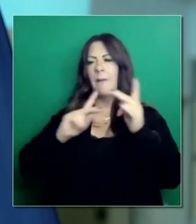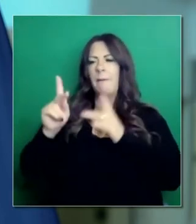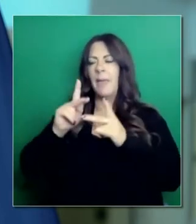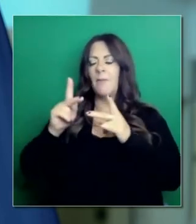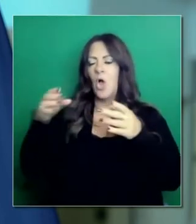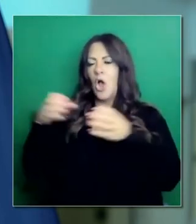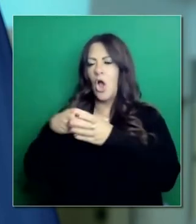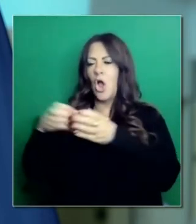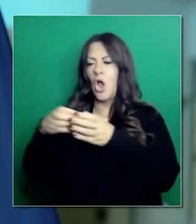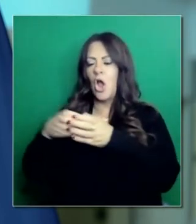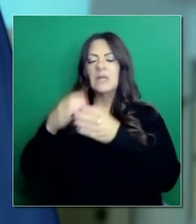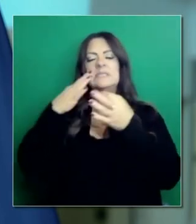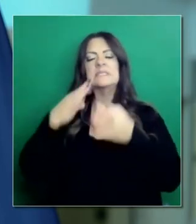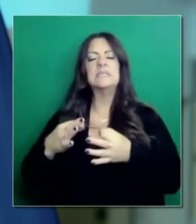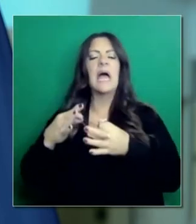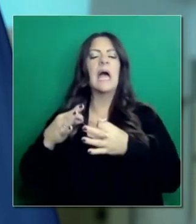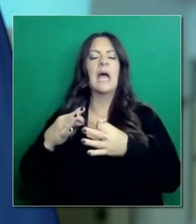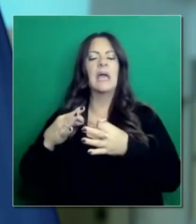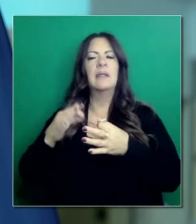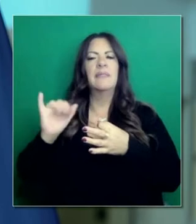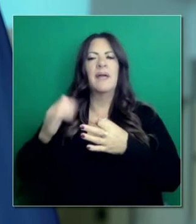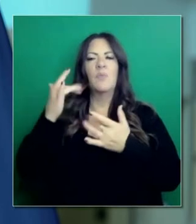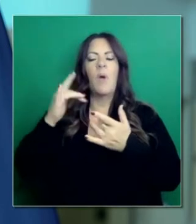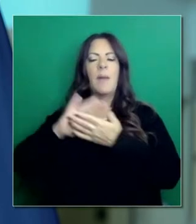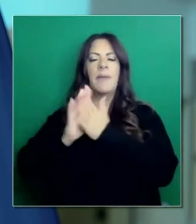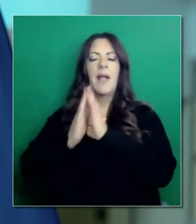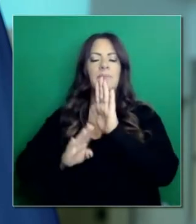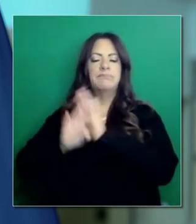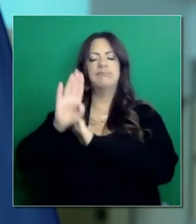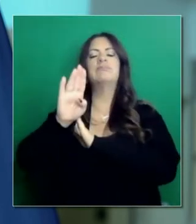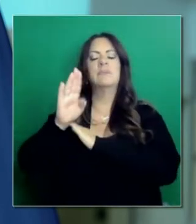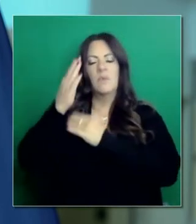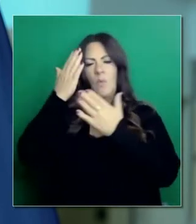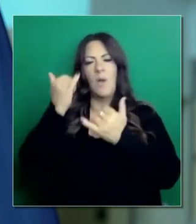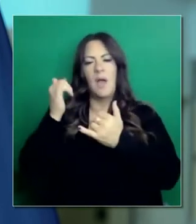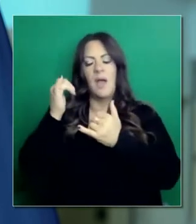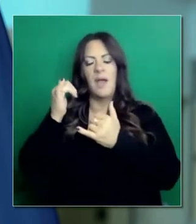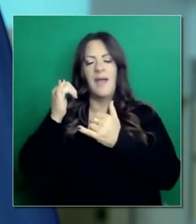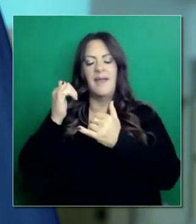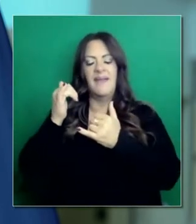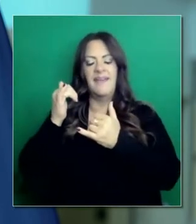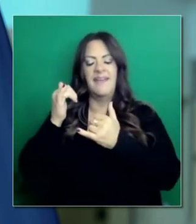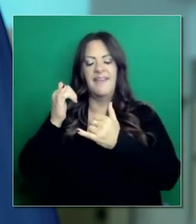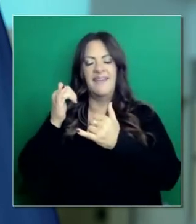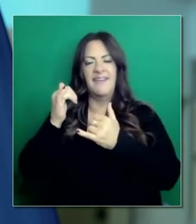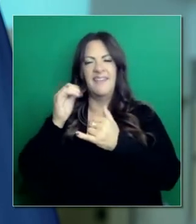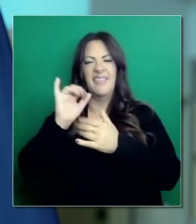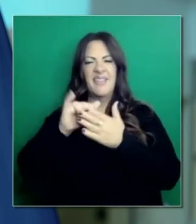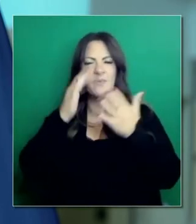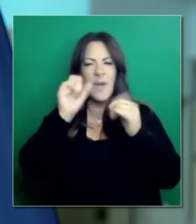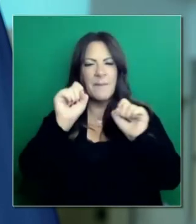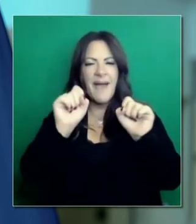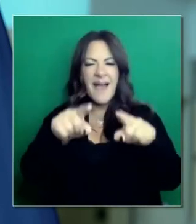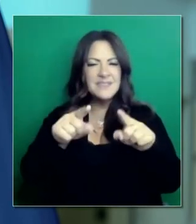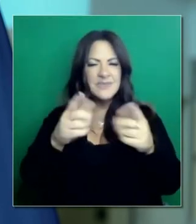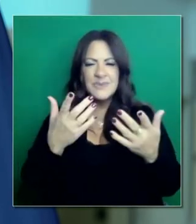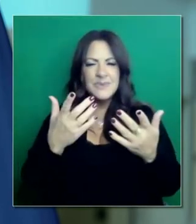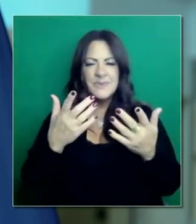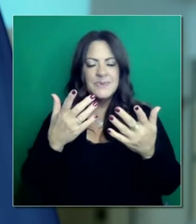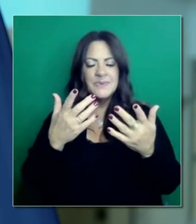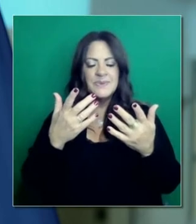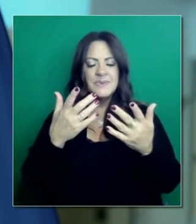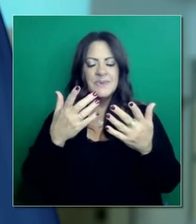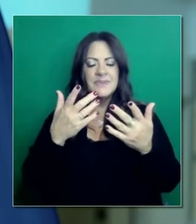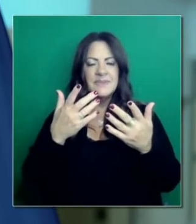y puede llevar al aumento en el sur de California. No sé si eso se está tomando en cuenta en esa decisión. Viendo ambos lados,